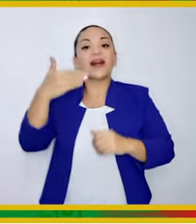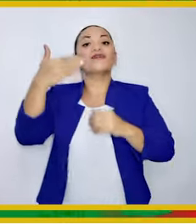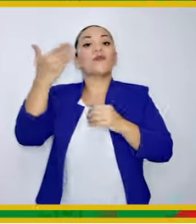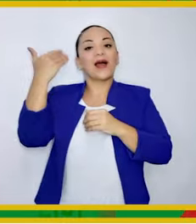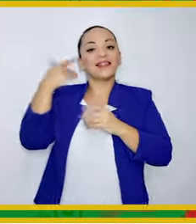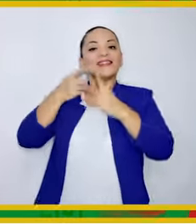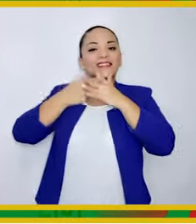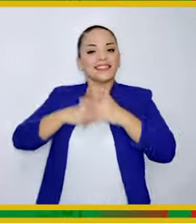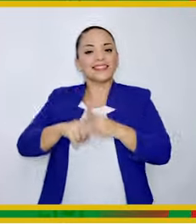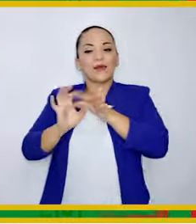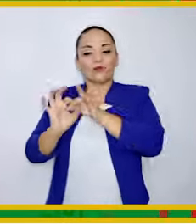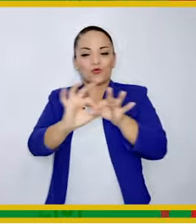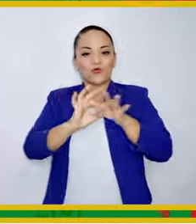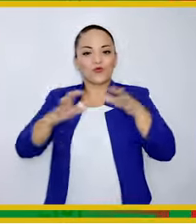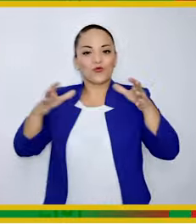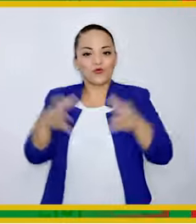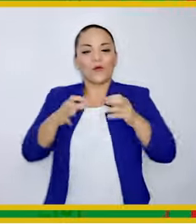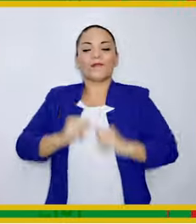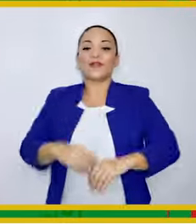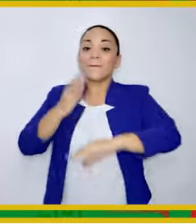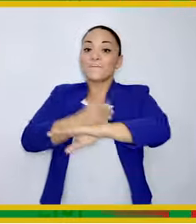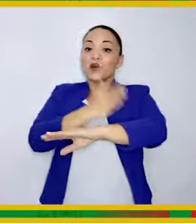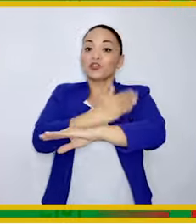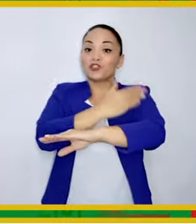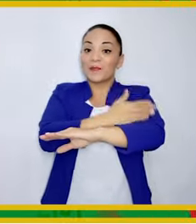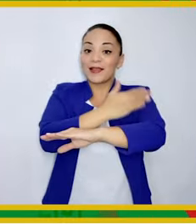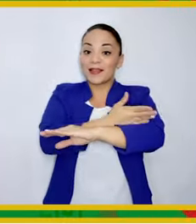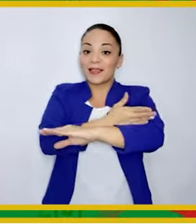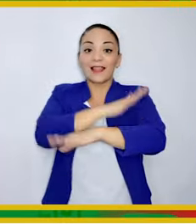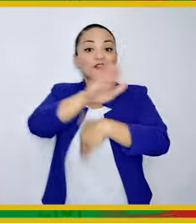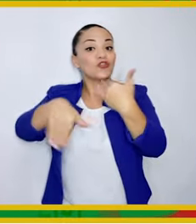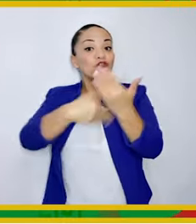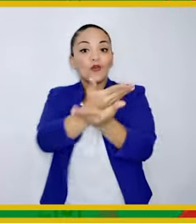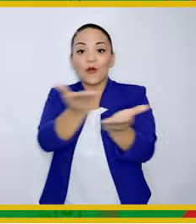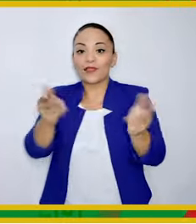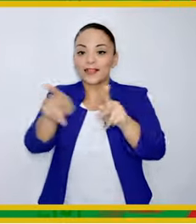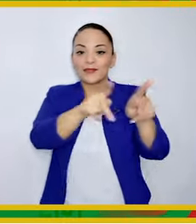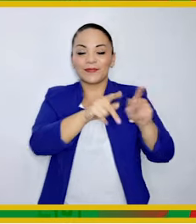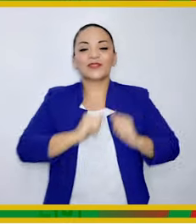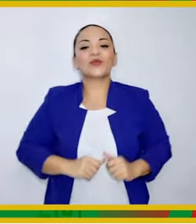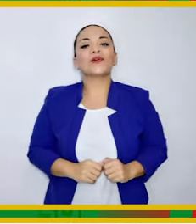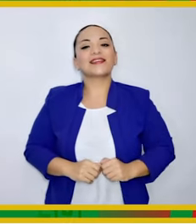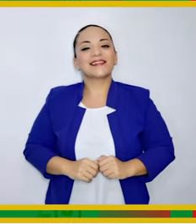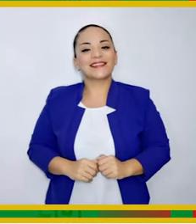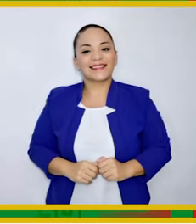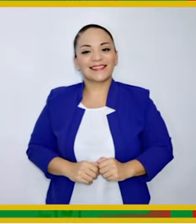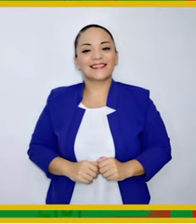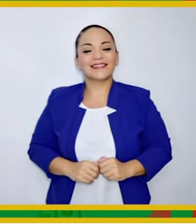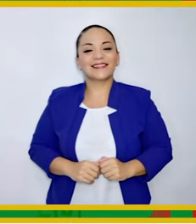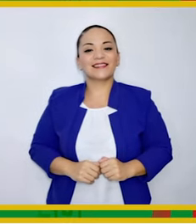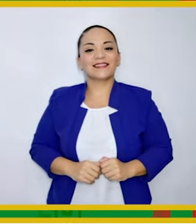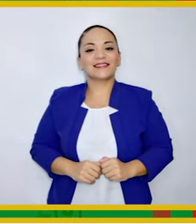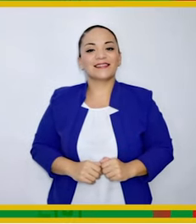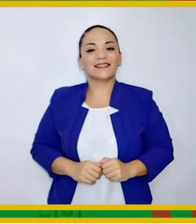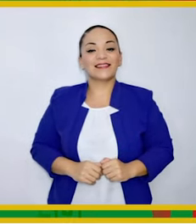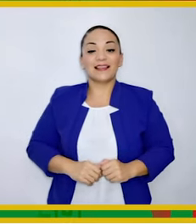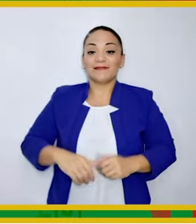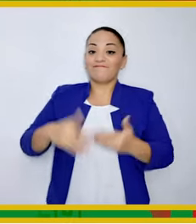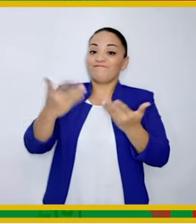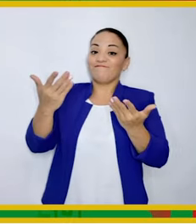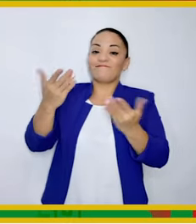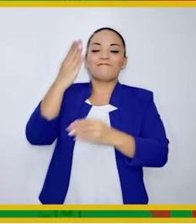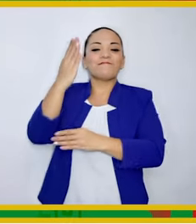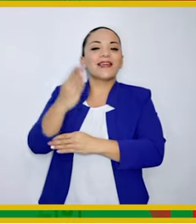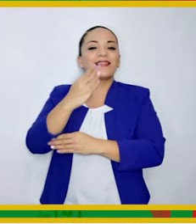Cuando iniciamos esta unión La prosperidad para todos Con las